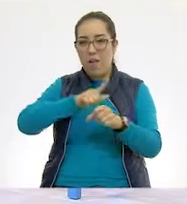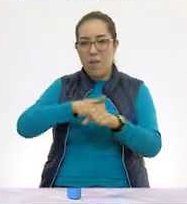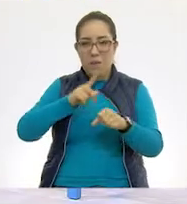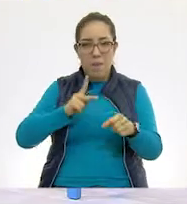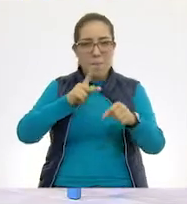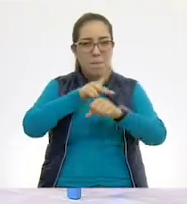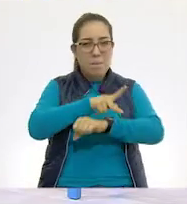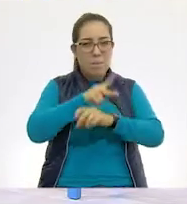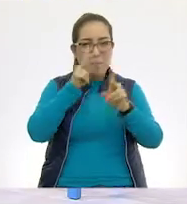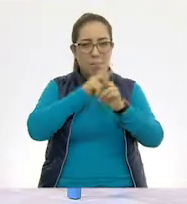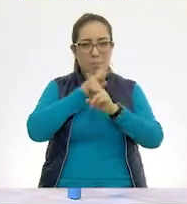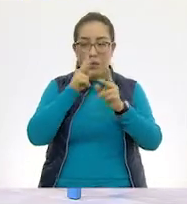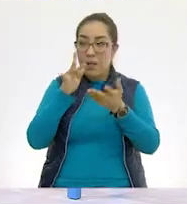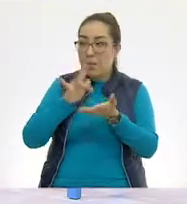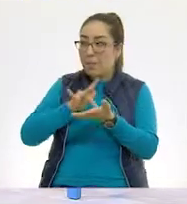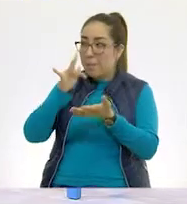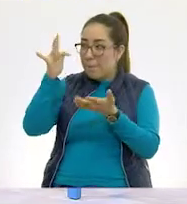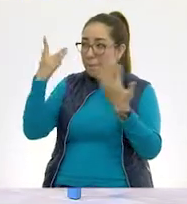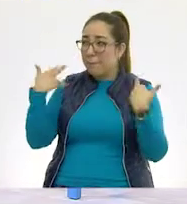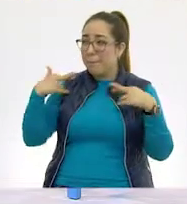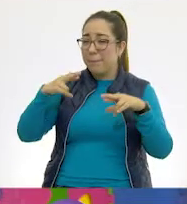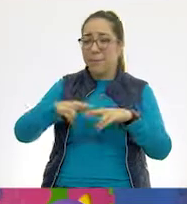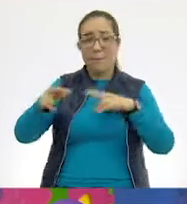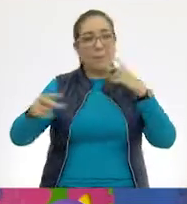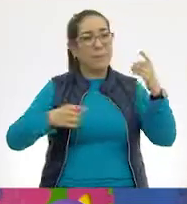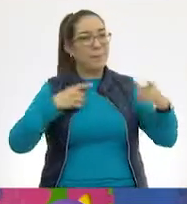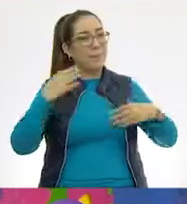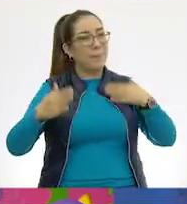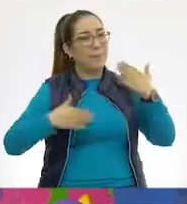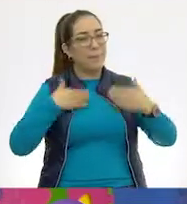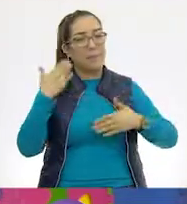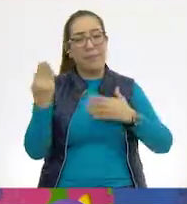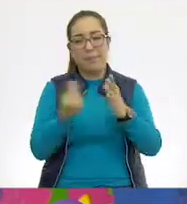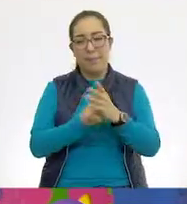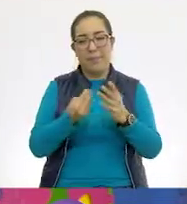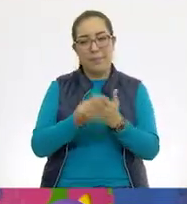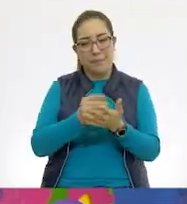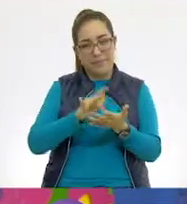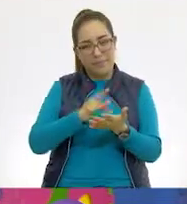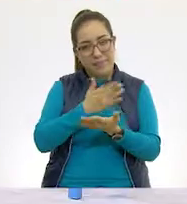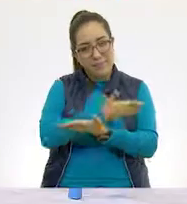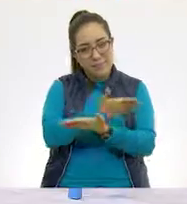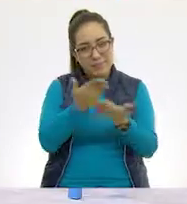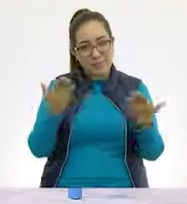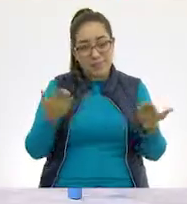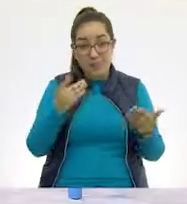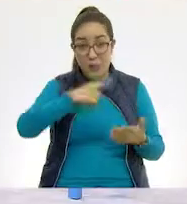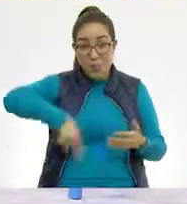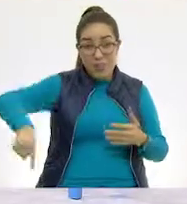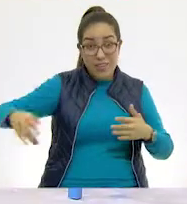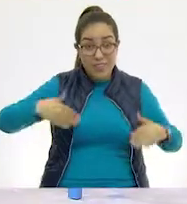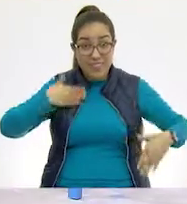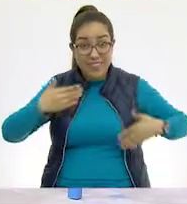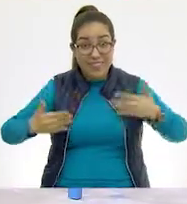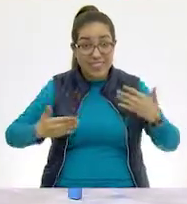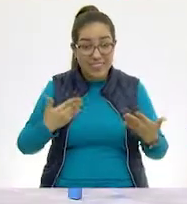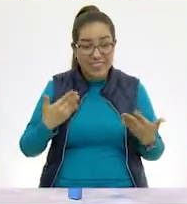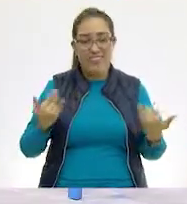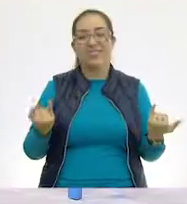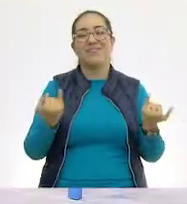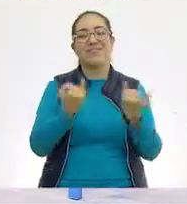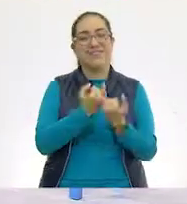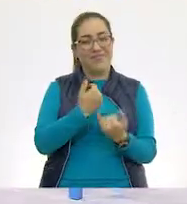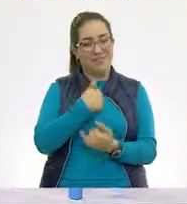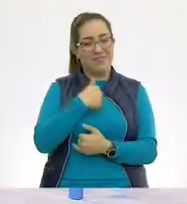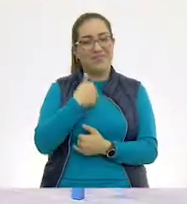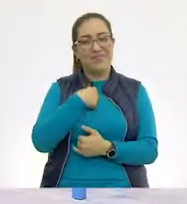Maestra Ruth, muchísimas gracias por esta clase tan divertida. Muchas gracias a ti y a todos y todas en casa. ¿Se divirtieron? Yo sí, muchísimo.